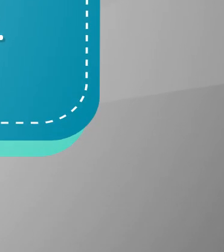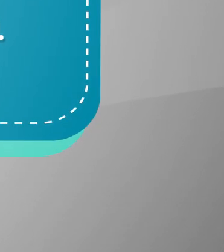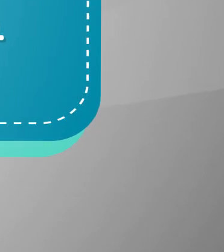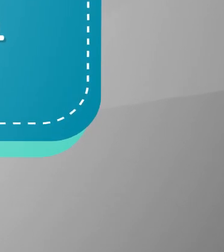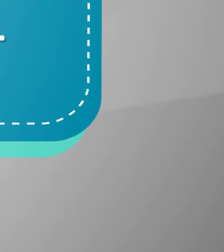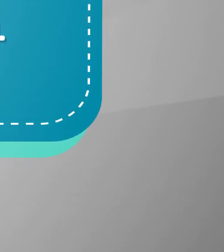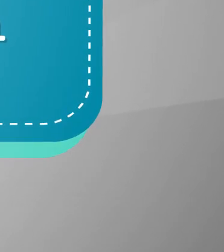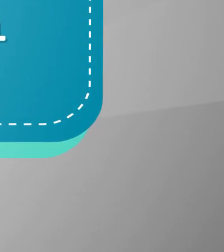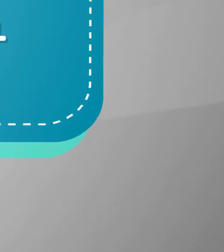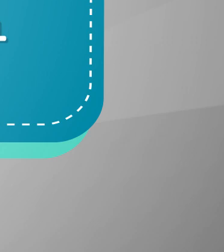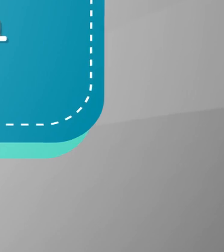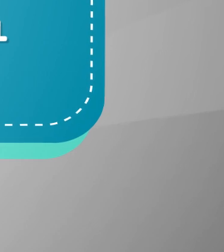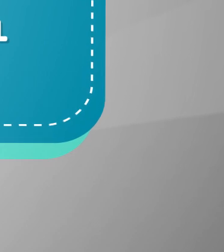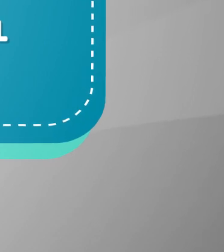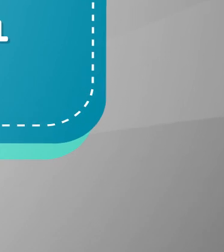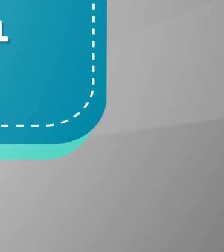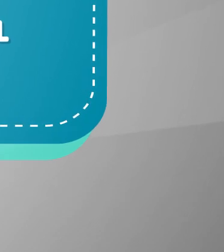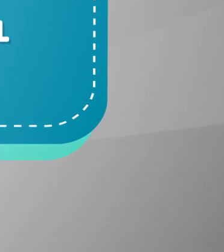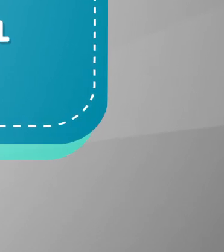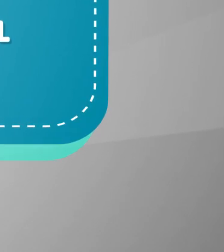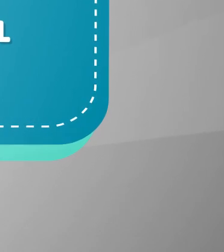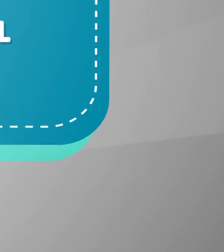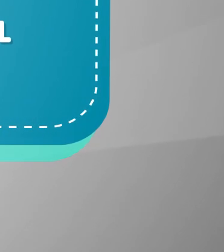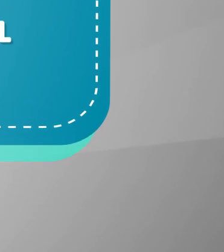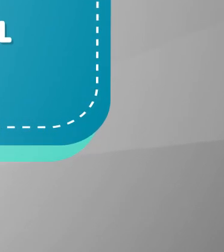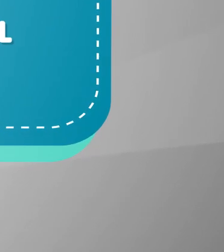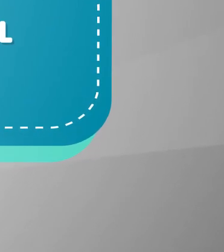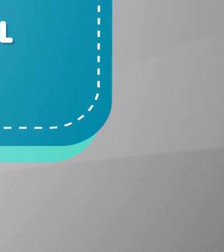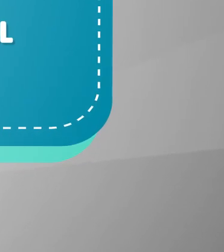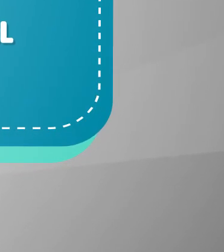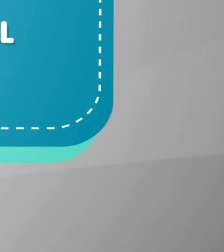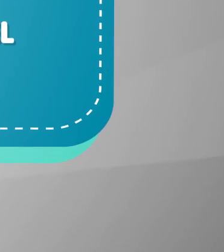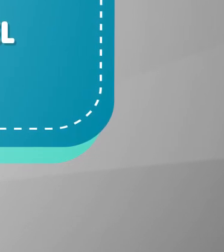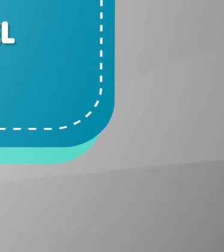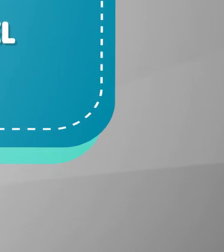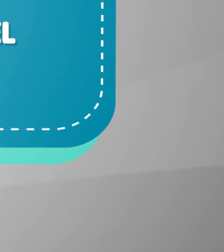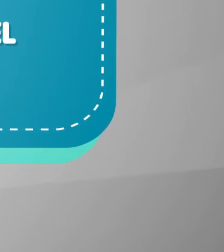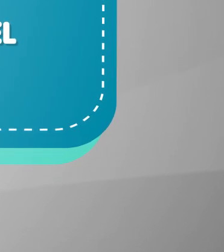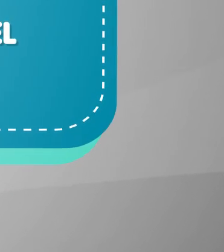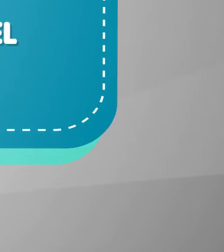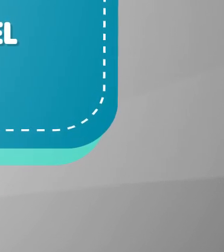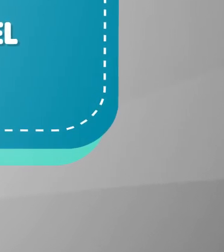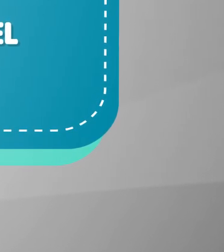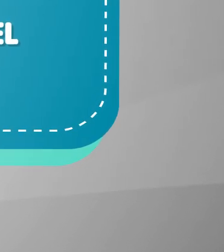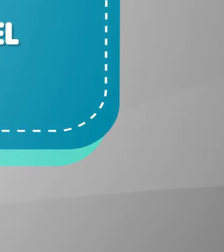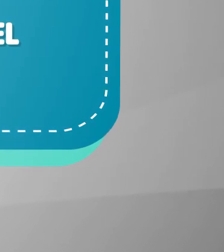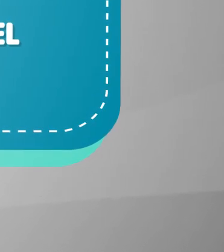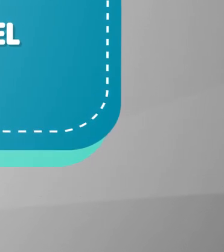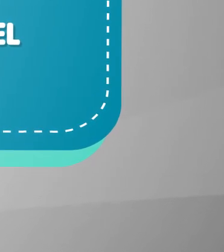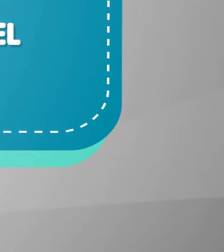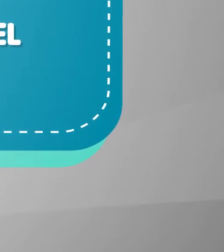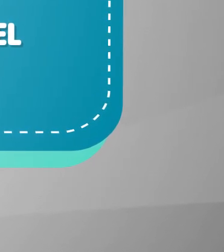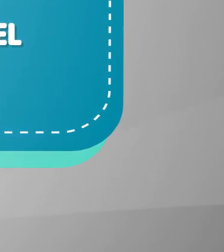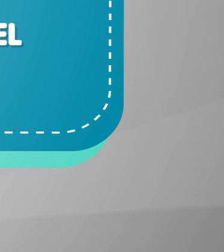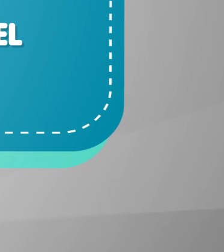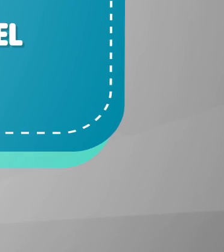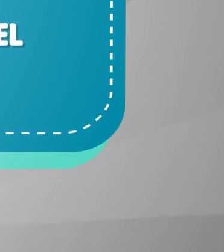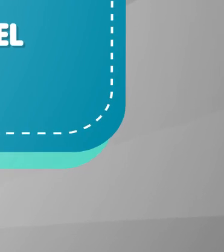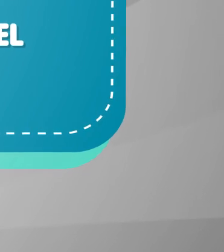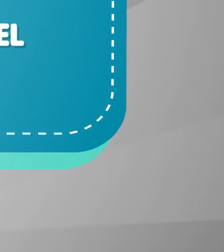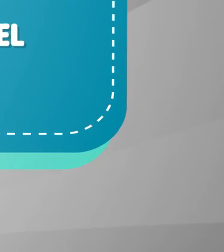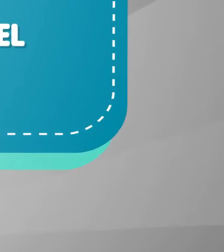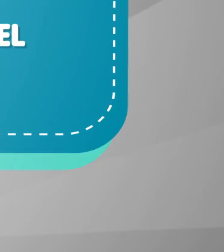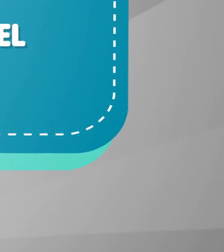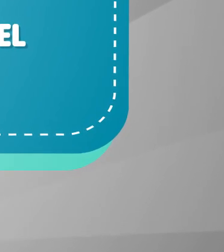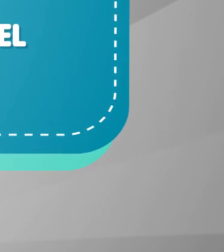razón por la cual realicé el pago efectivo del precio pactado, desconociendo que el verdadero propietario era su tío. Siendo así,